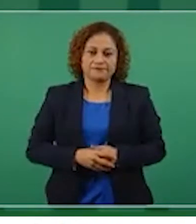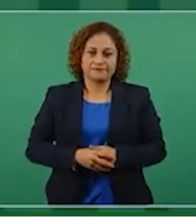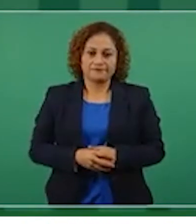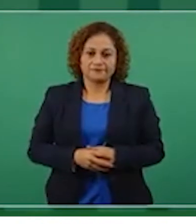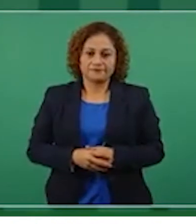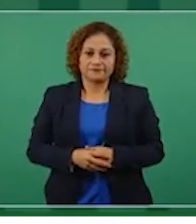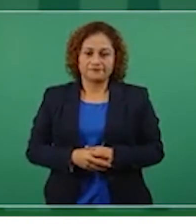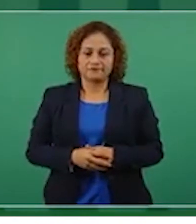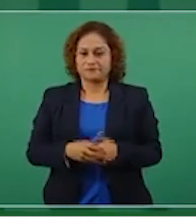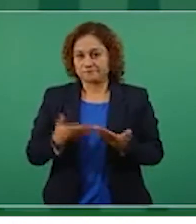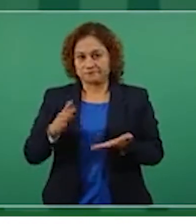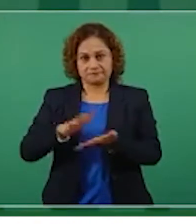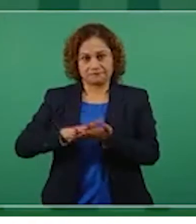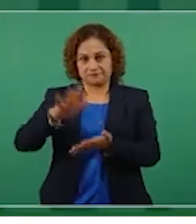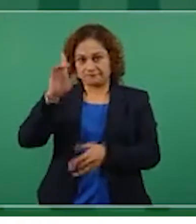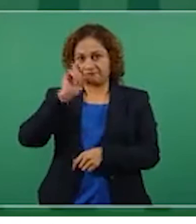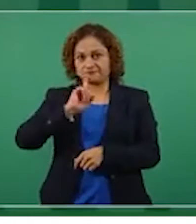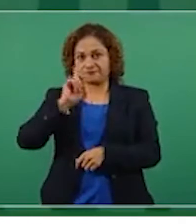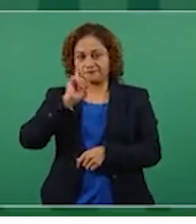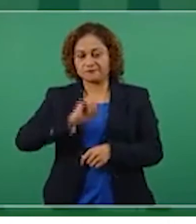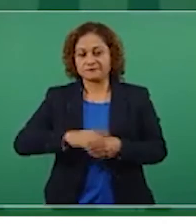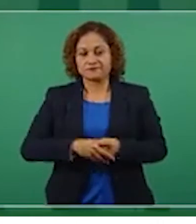básicamente, sin